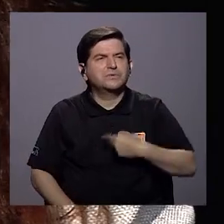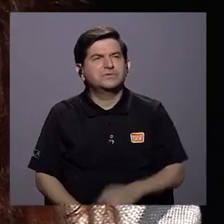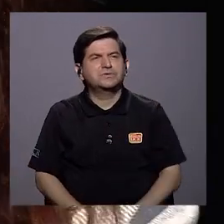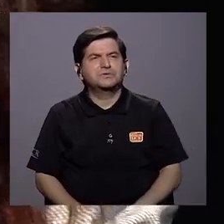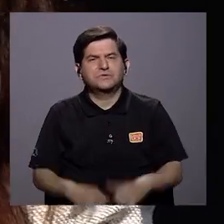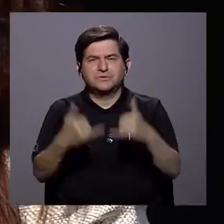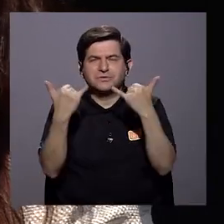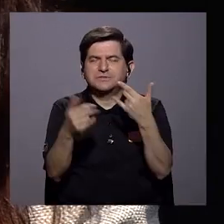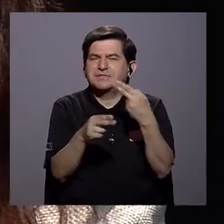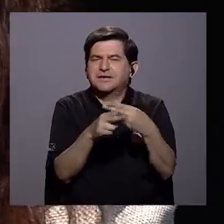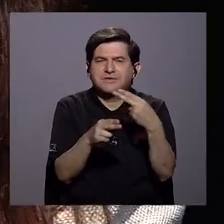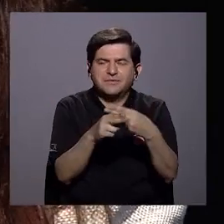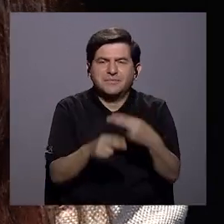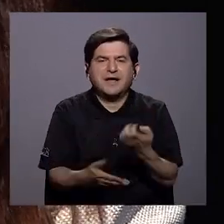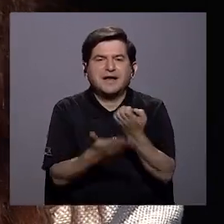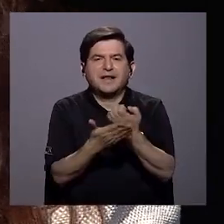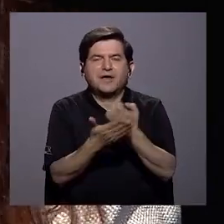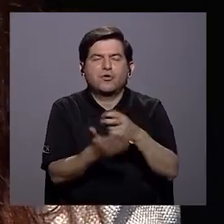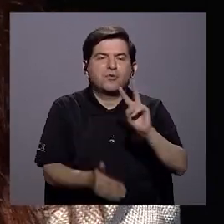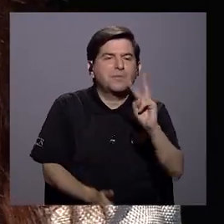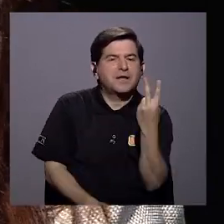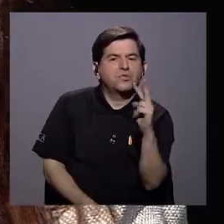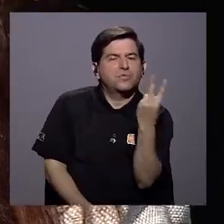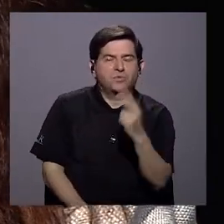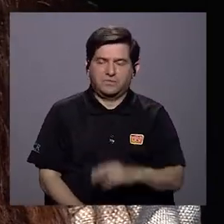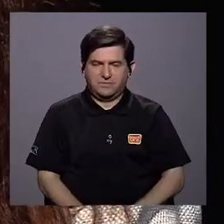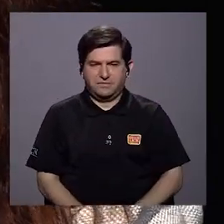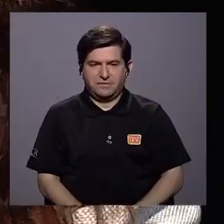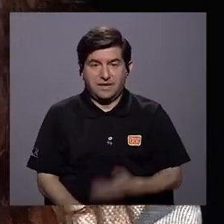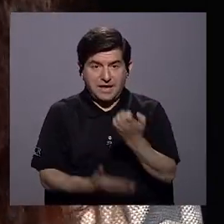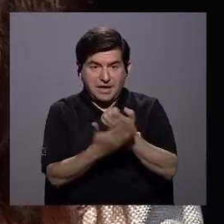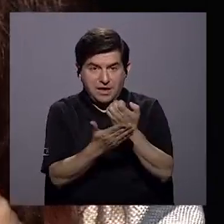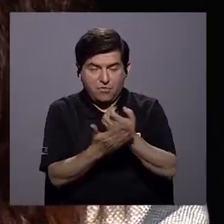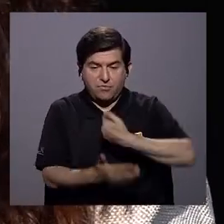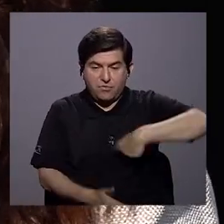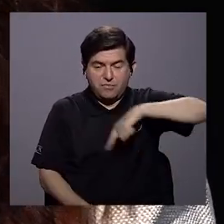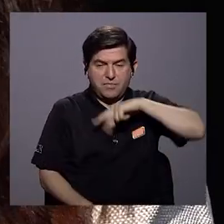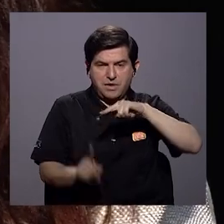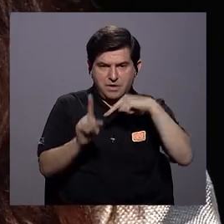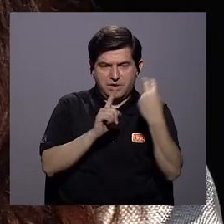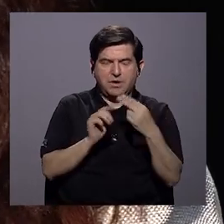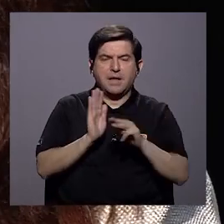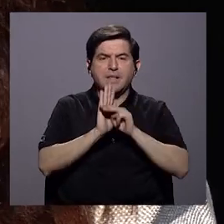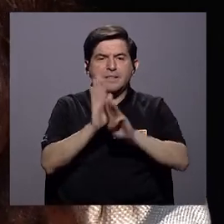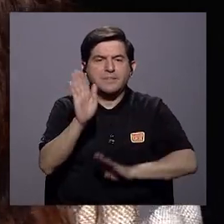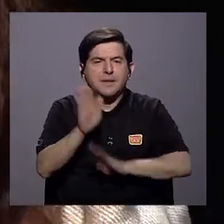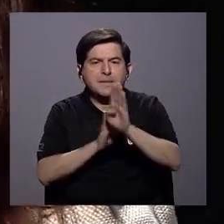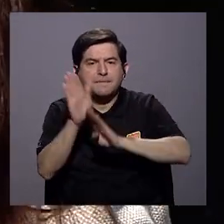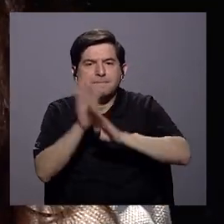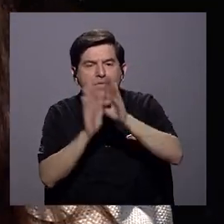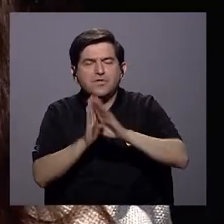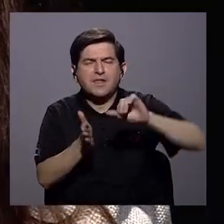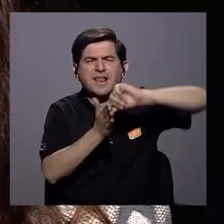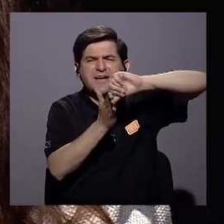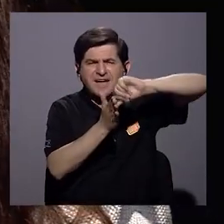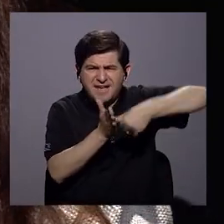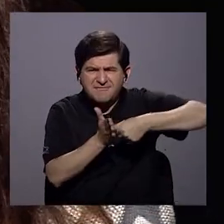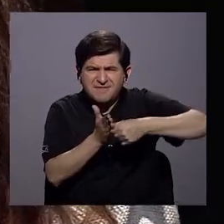a lo que yo vengo hablando y llamando como una economía dual. Es una economía que, desde nuestra perspectiva de modelo de desarrollo, hizo